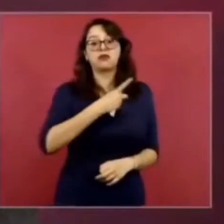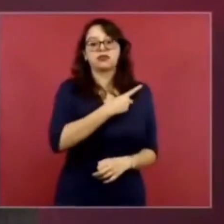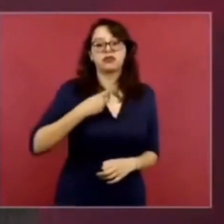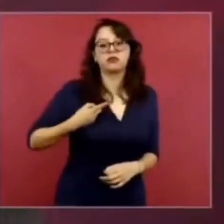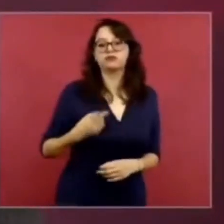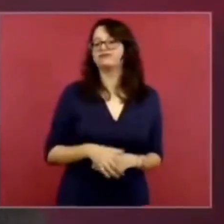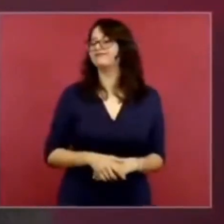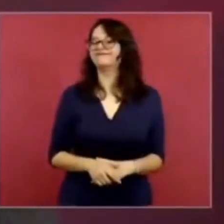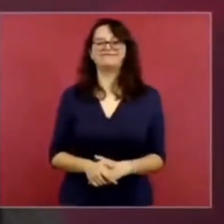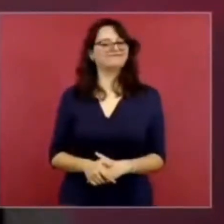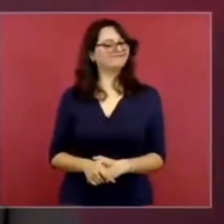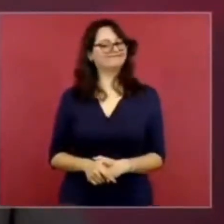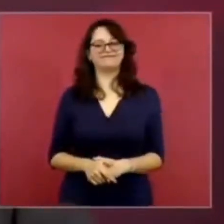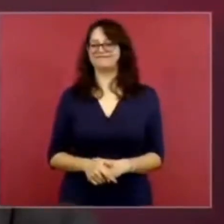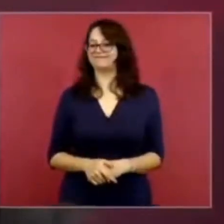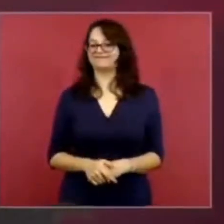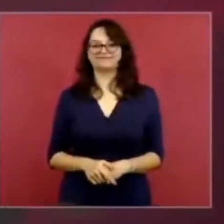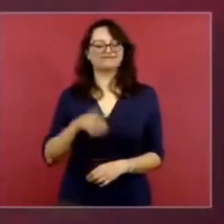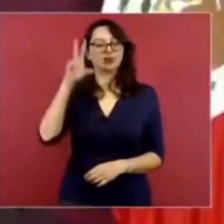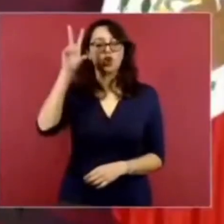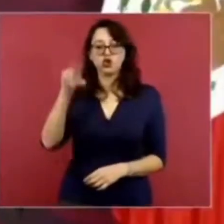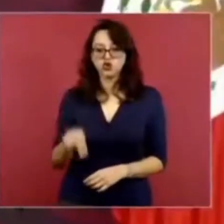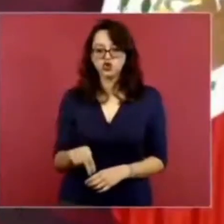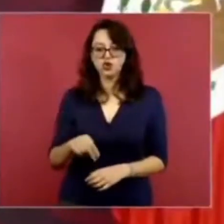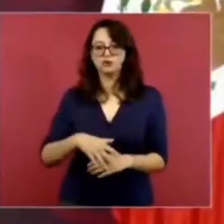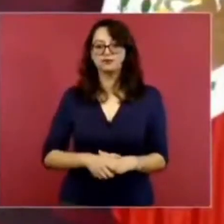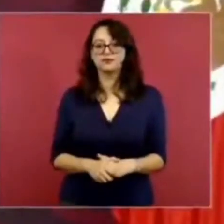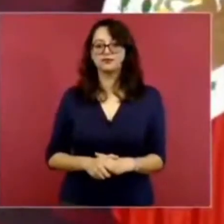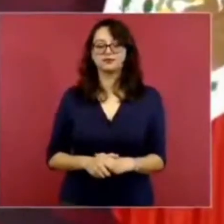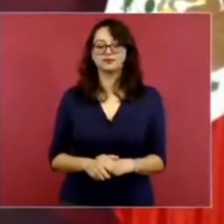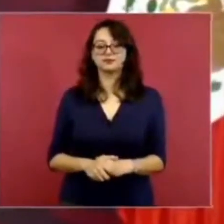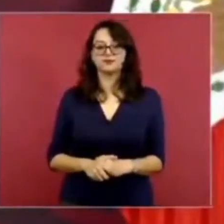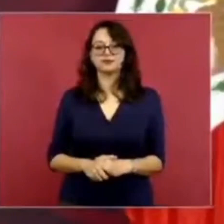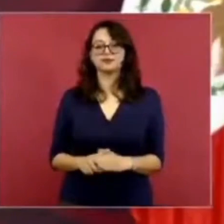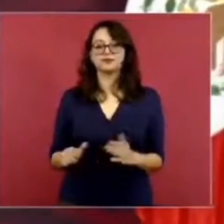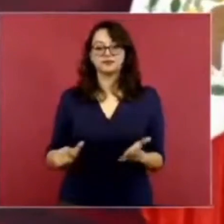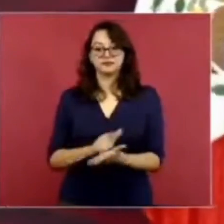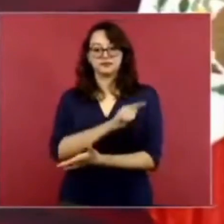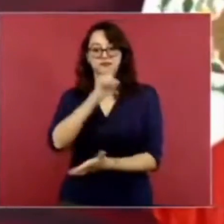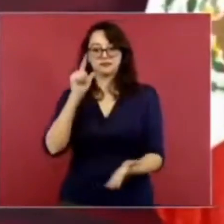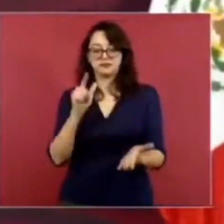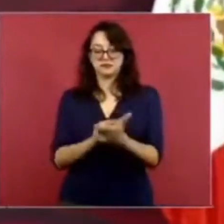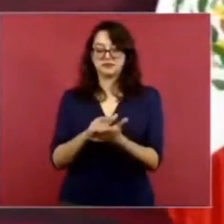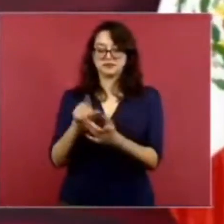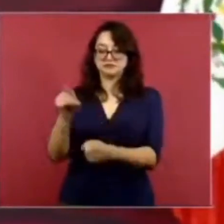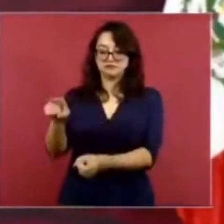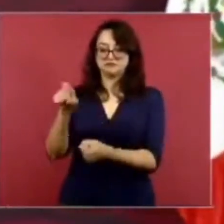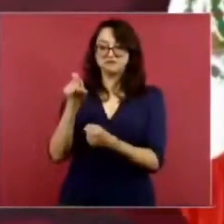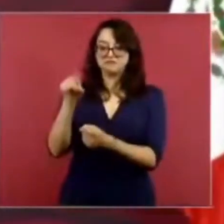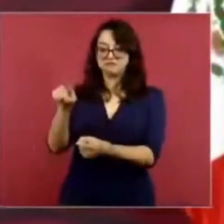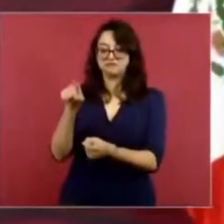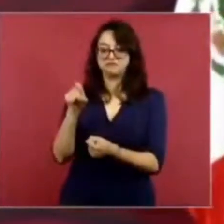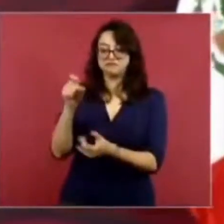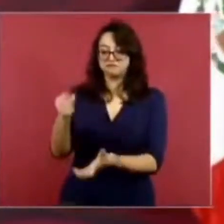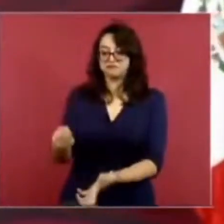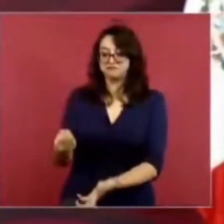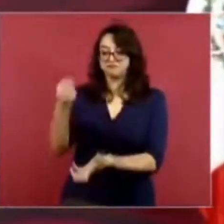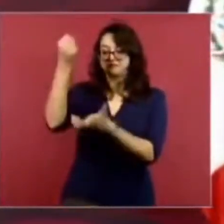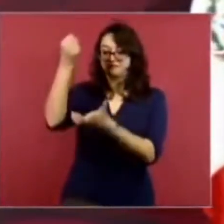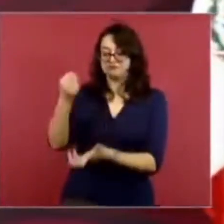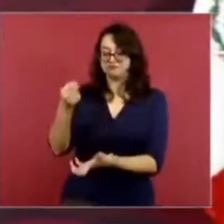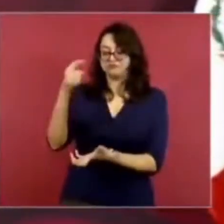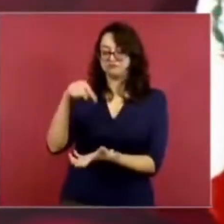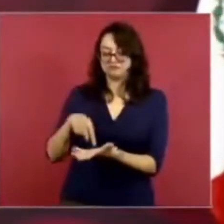la ley de ingresos contempla un déficit que nos va a llevar a que la deuda de